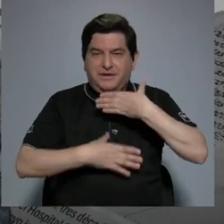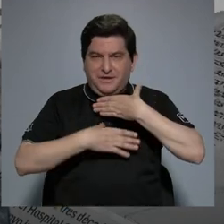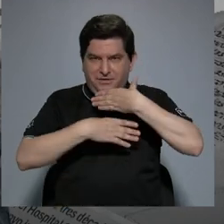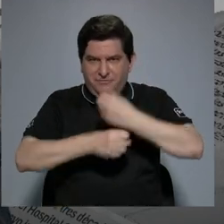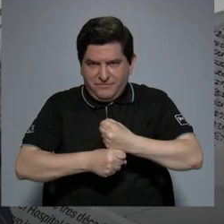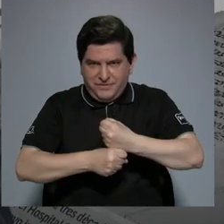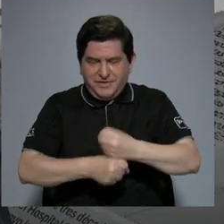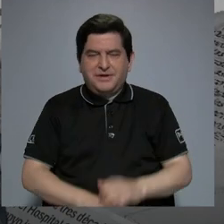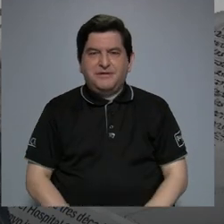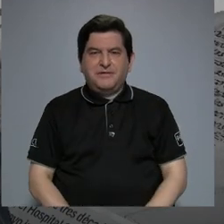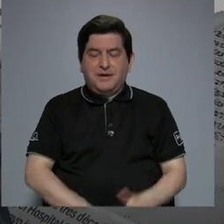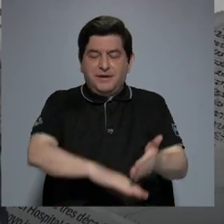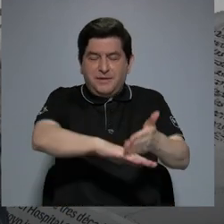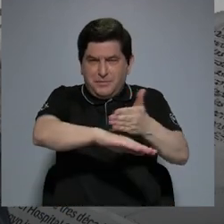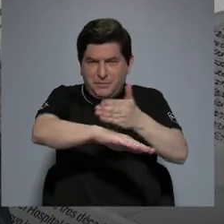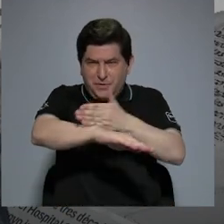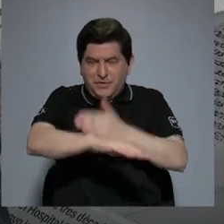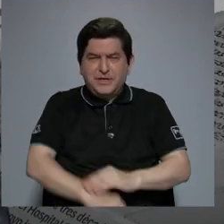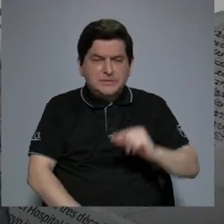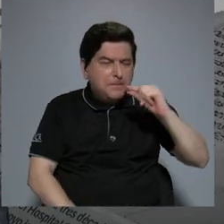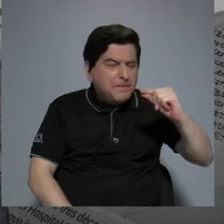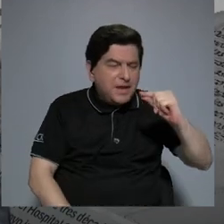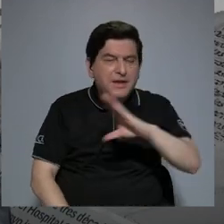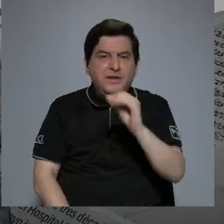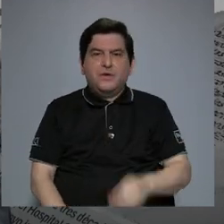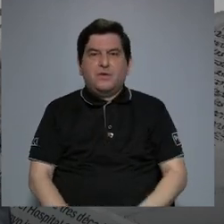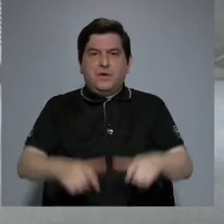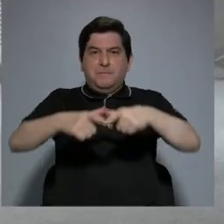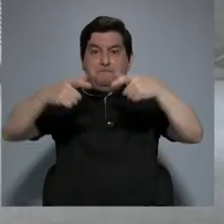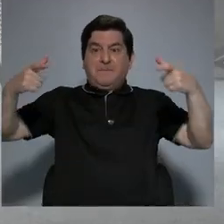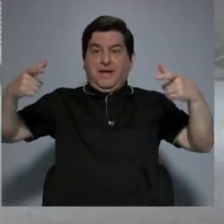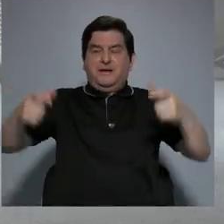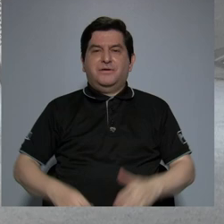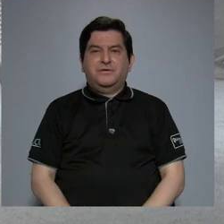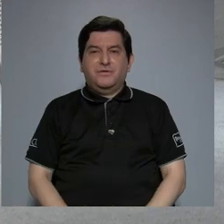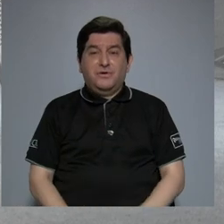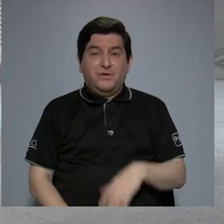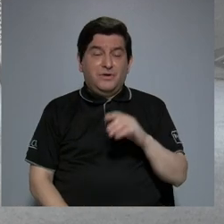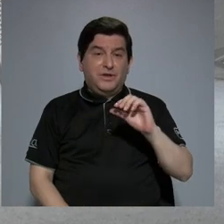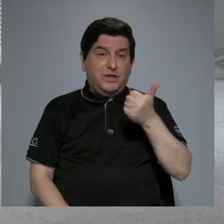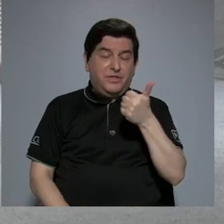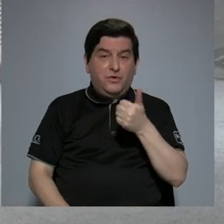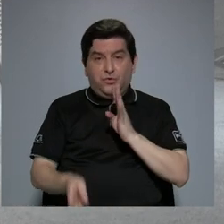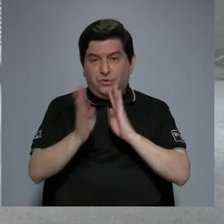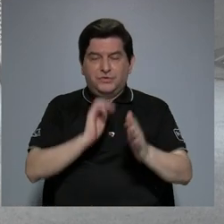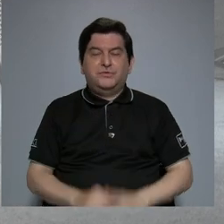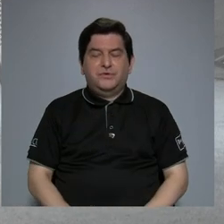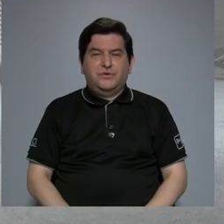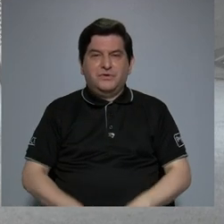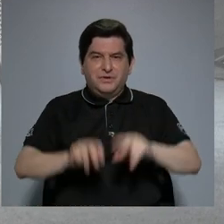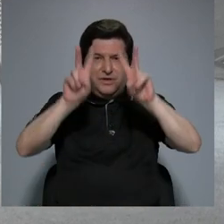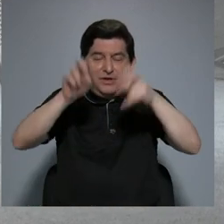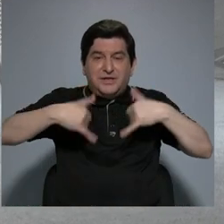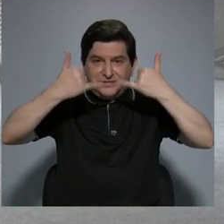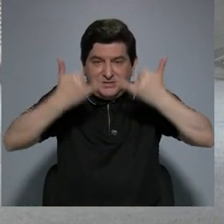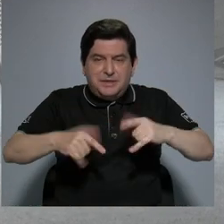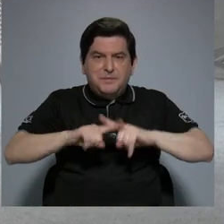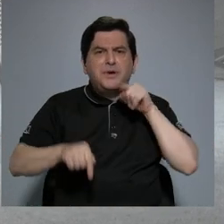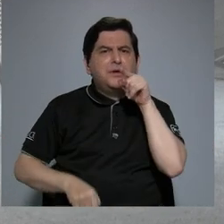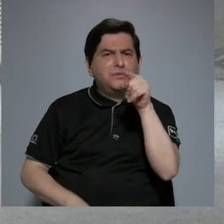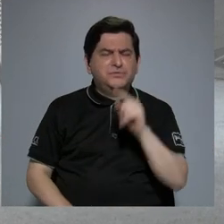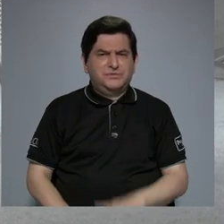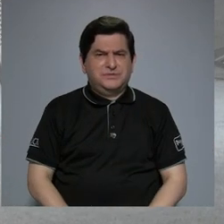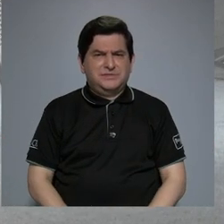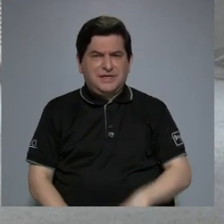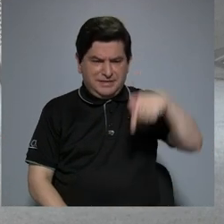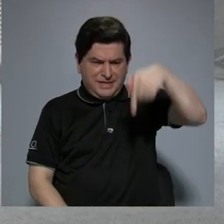mejoras a nivel micro y macro. Y no hablamos de esto porque eran las pruebas de este momento, pero ustedes